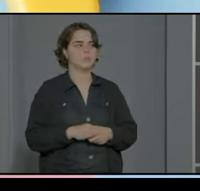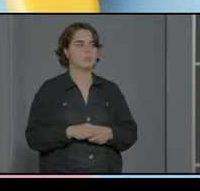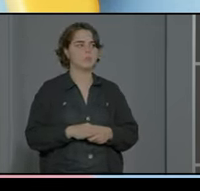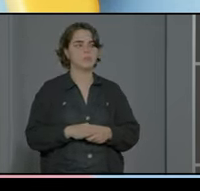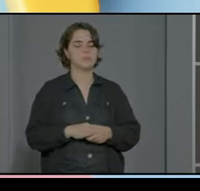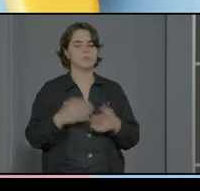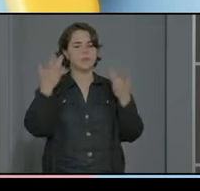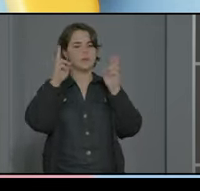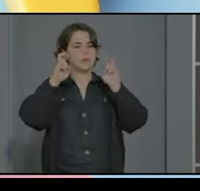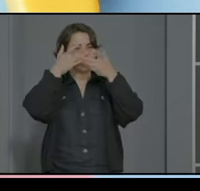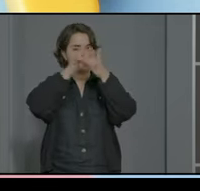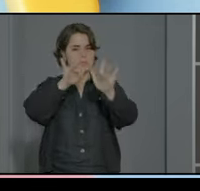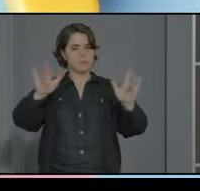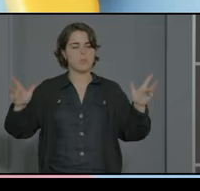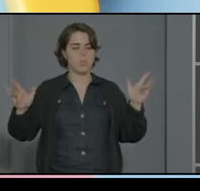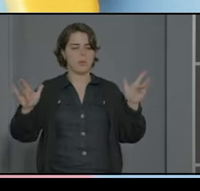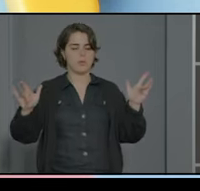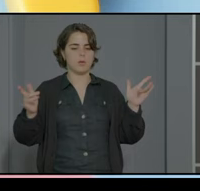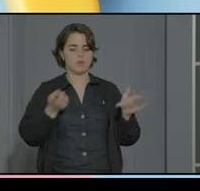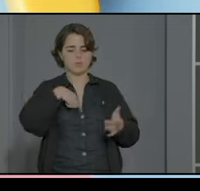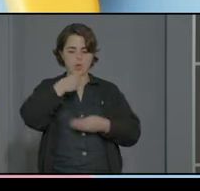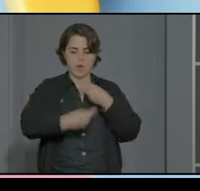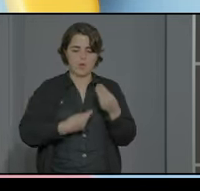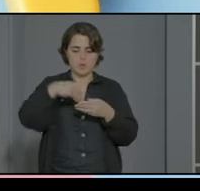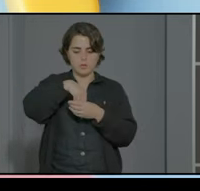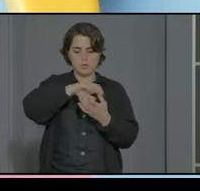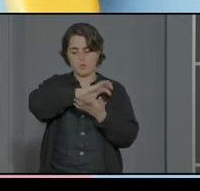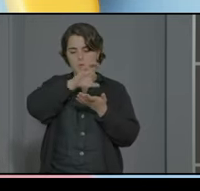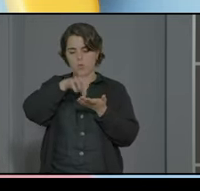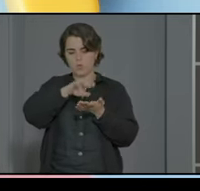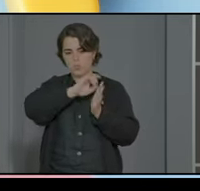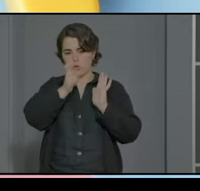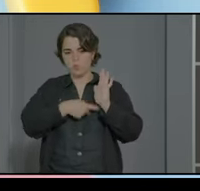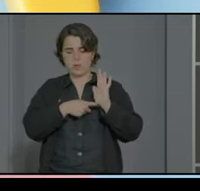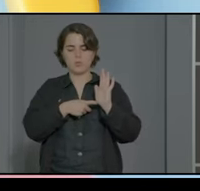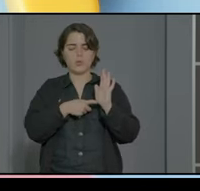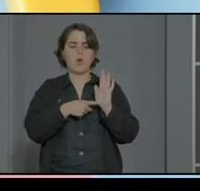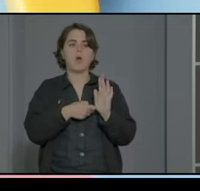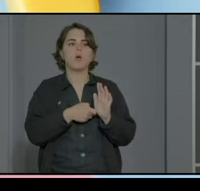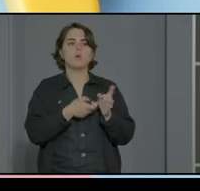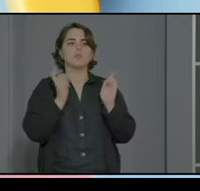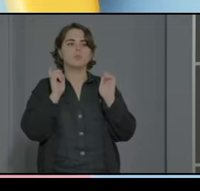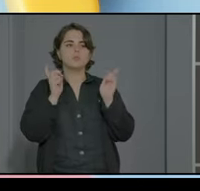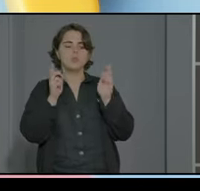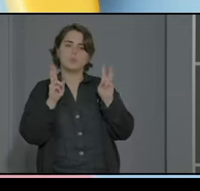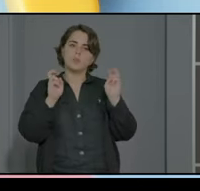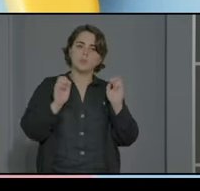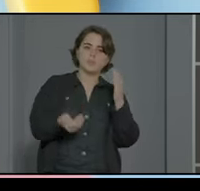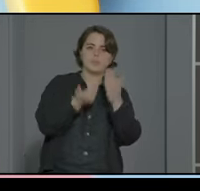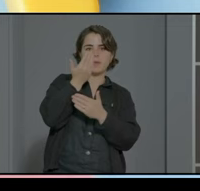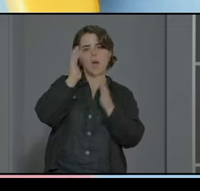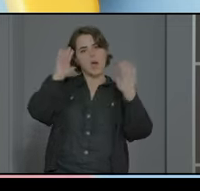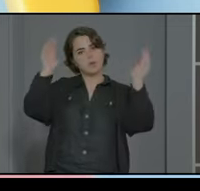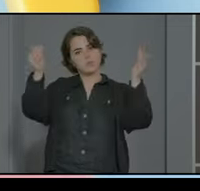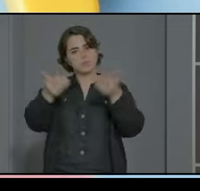esa sensibilización que tenemos que realizar en todo el cole no solo ante el día del autismo sino